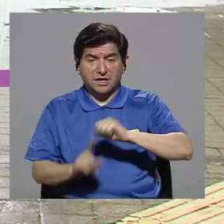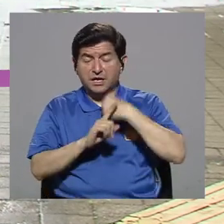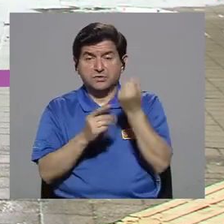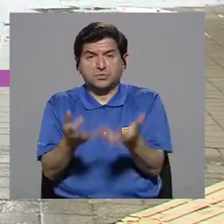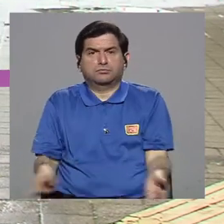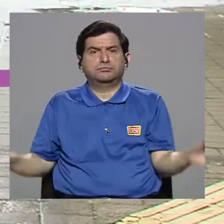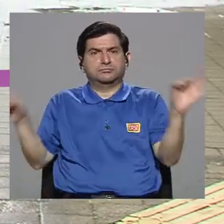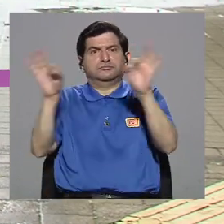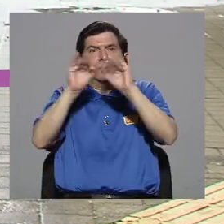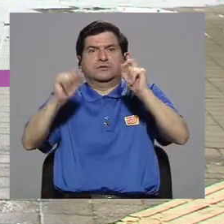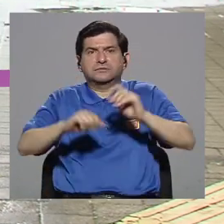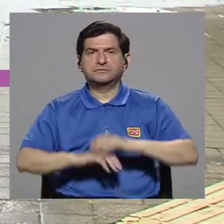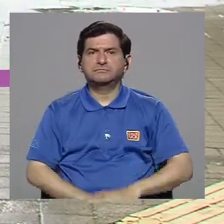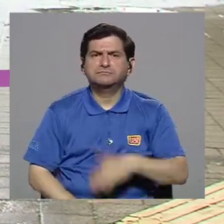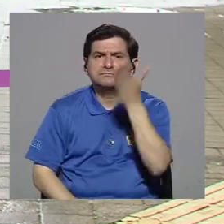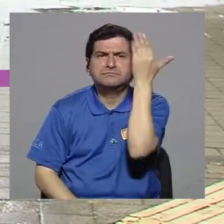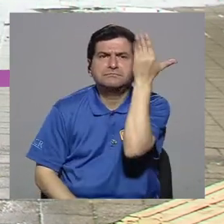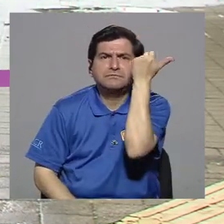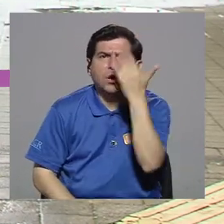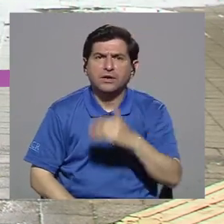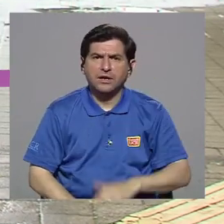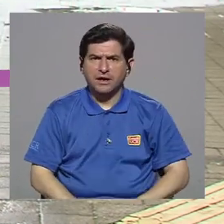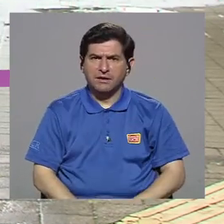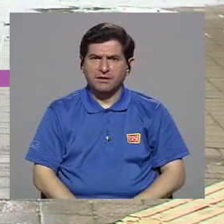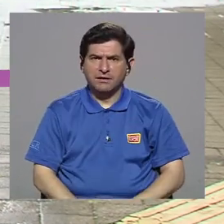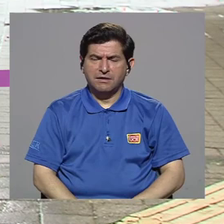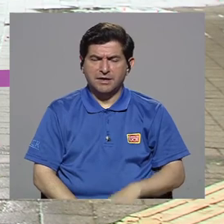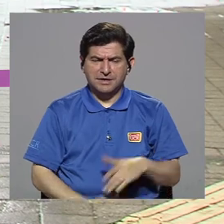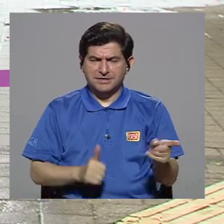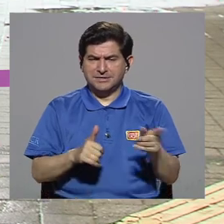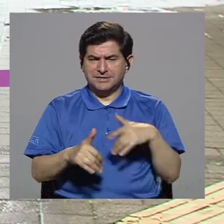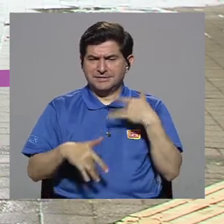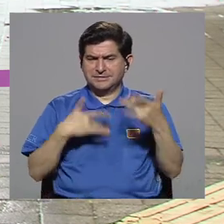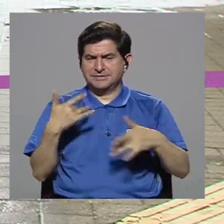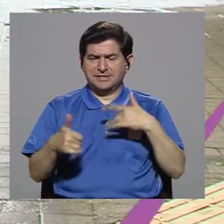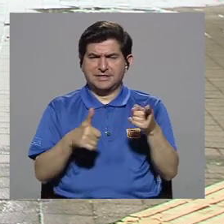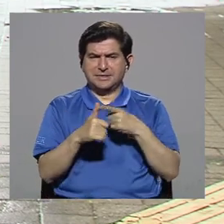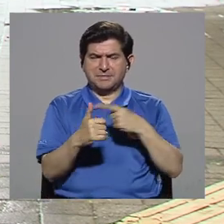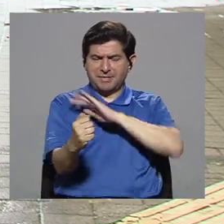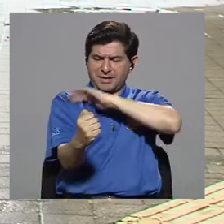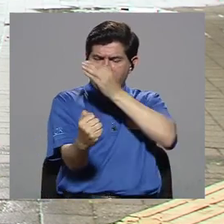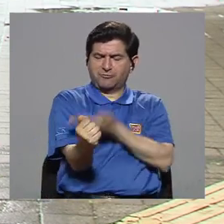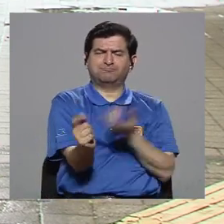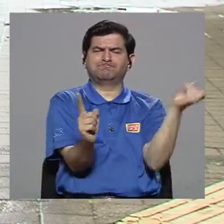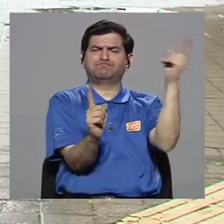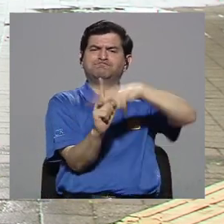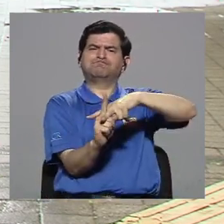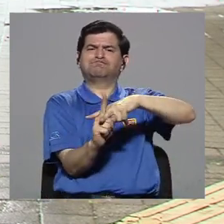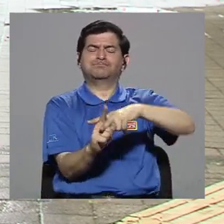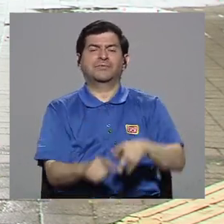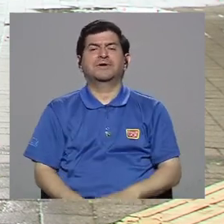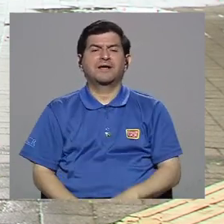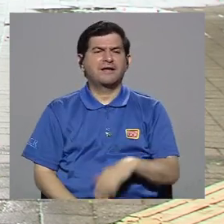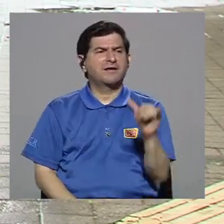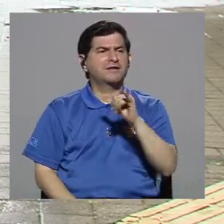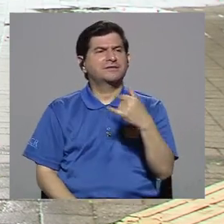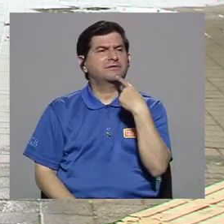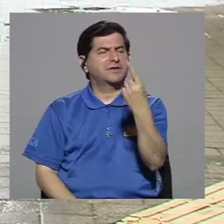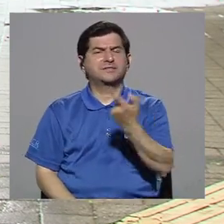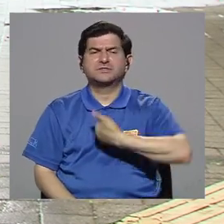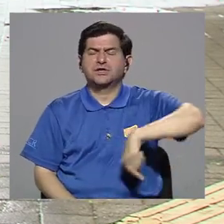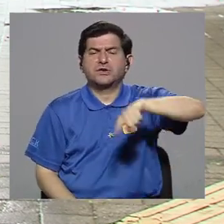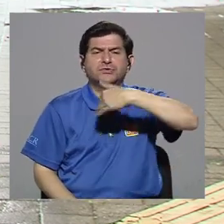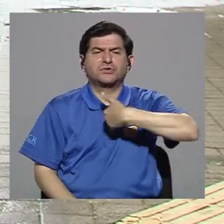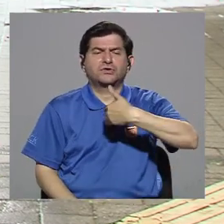porque primero sienten como ese empoderamiento, ¿no? Es una fuerza, como decir, nosotros tenemos las